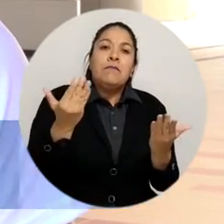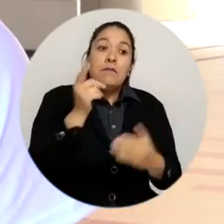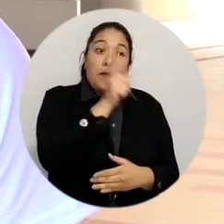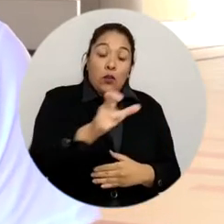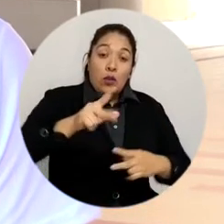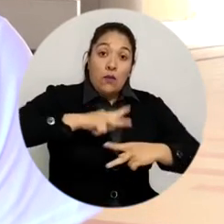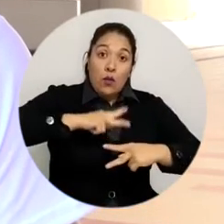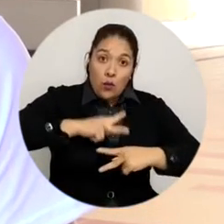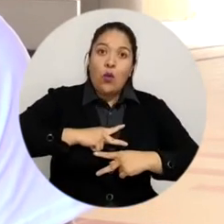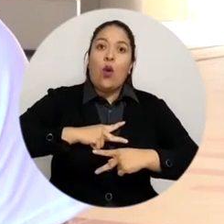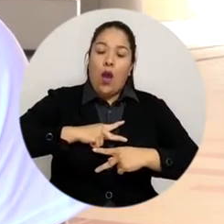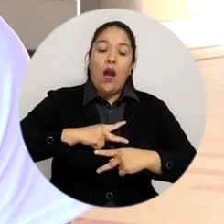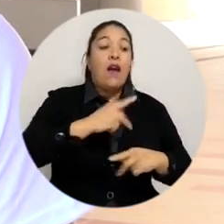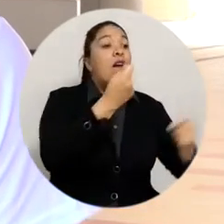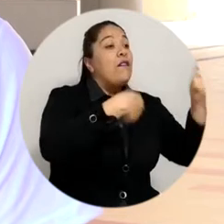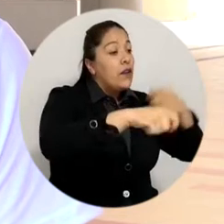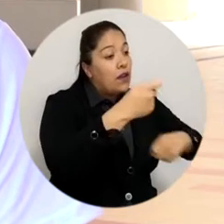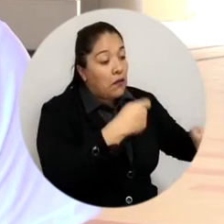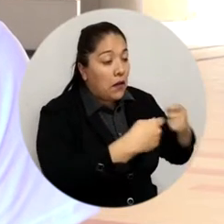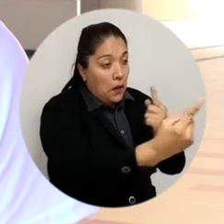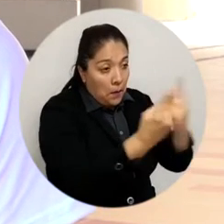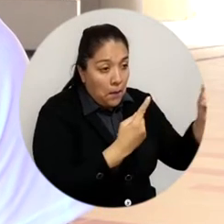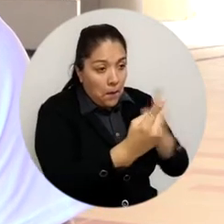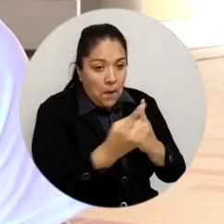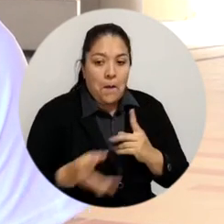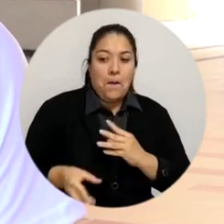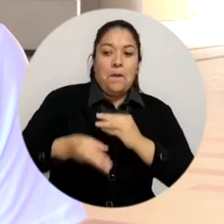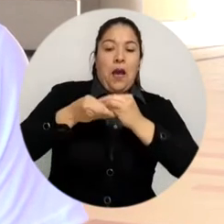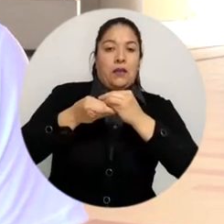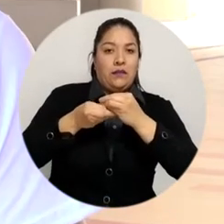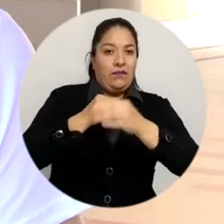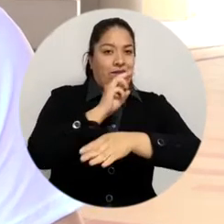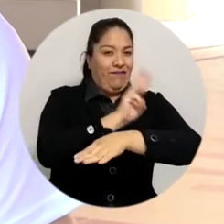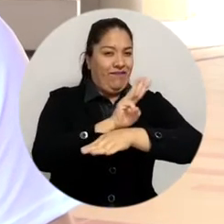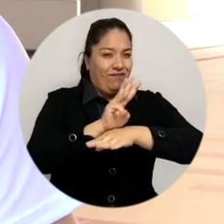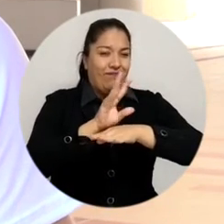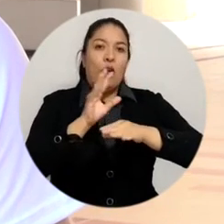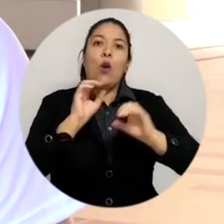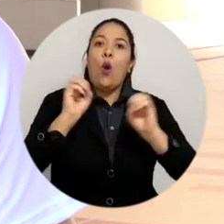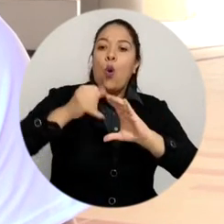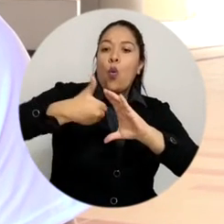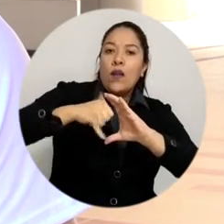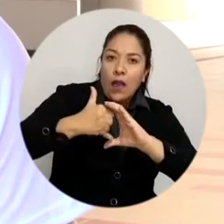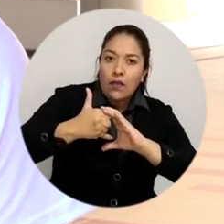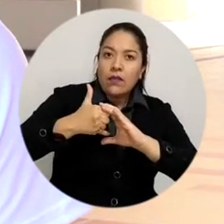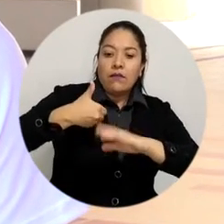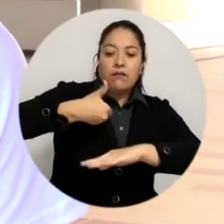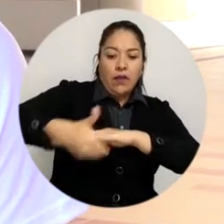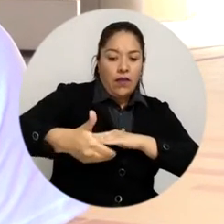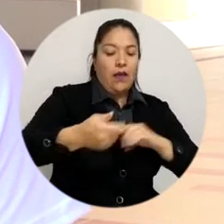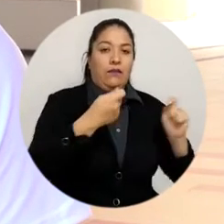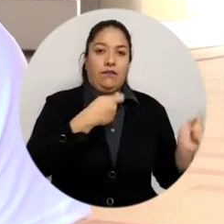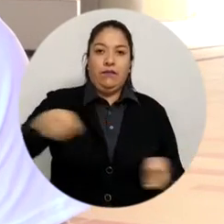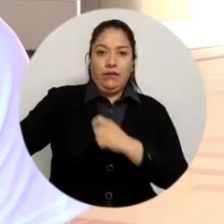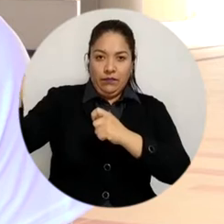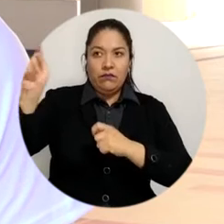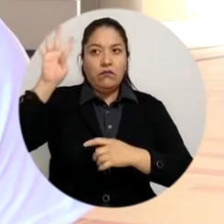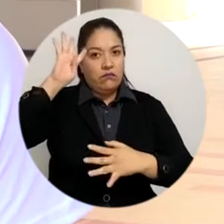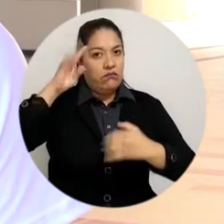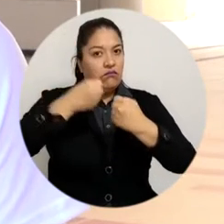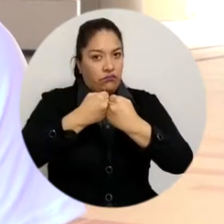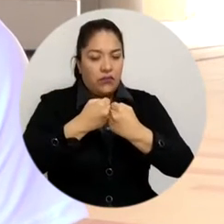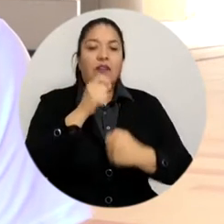un canal adicional para que puedan vender sus productos a través de Whatsapp. Hemos logrado apalancar alianzas con